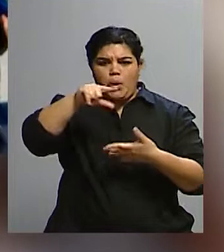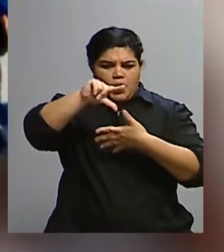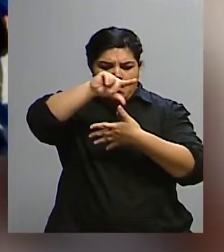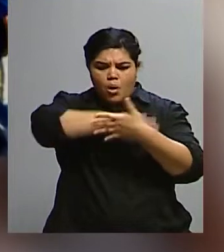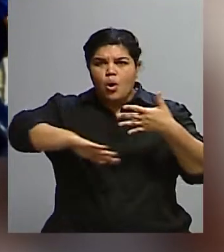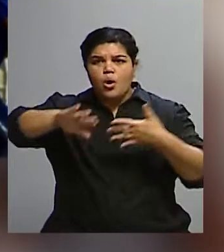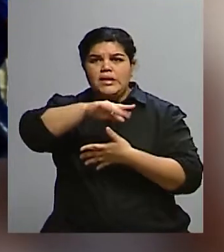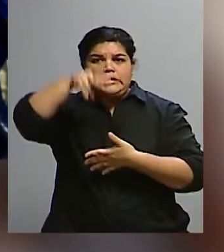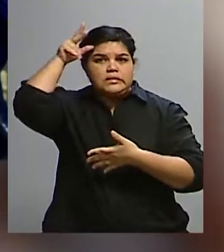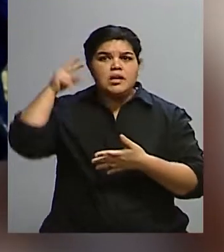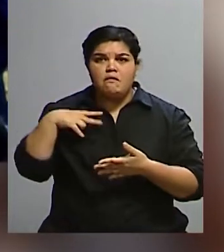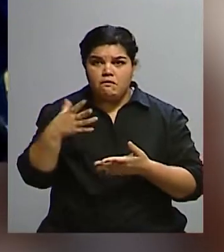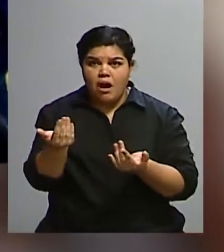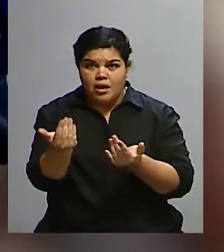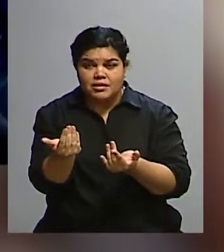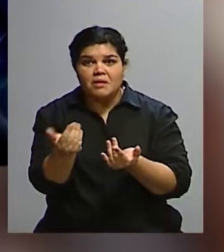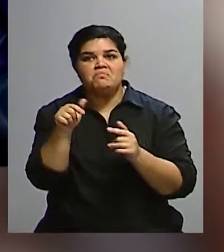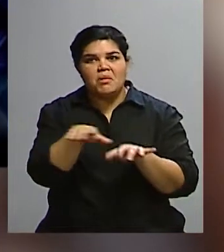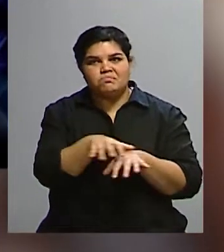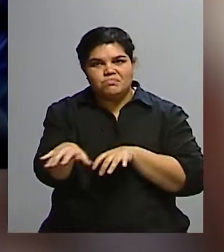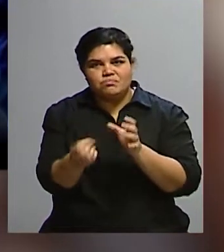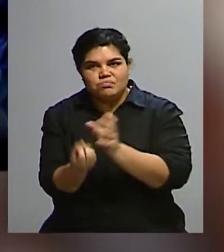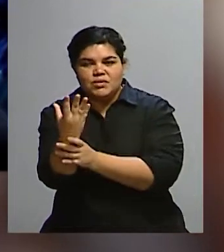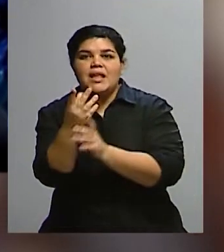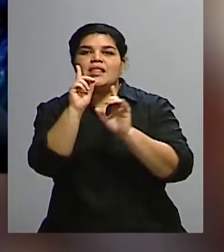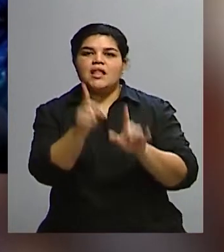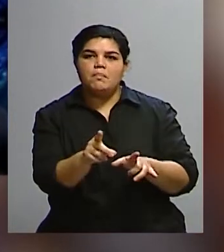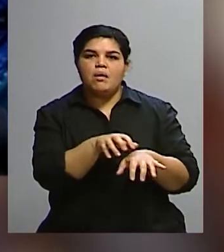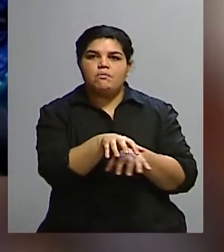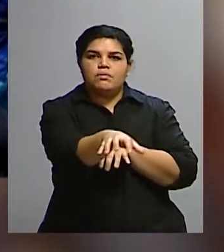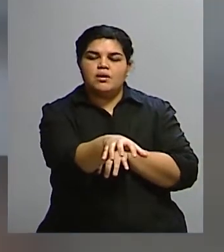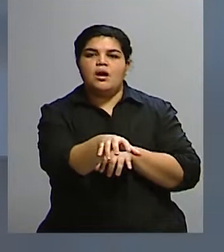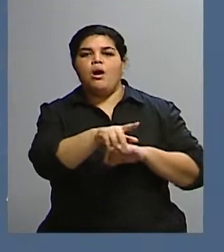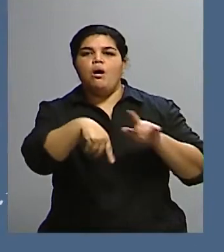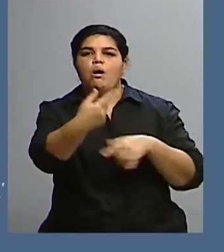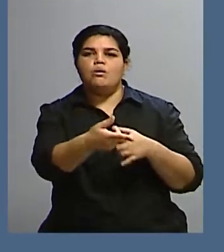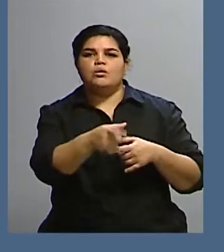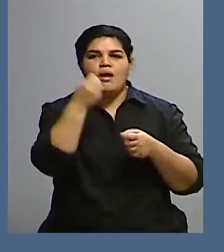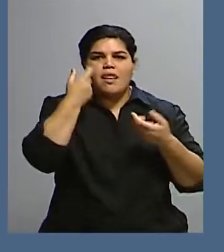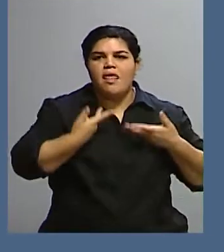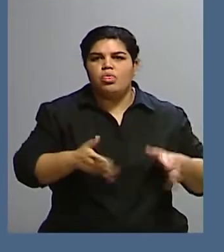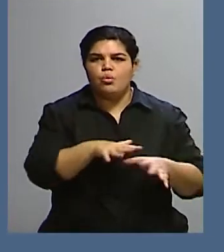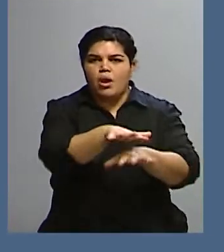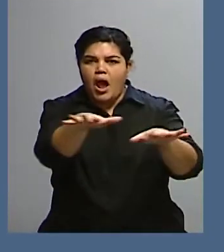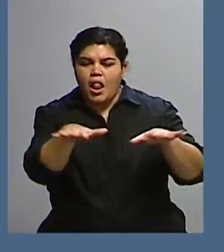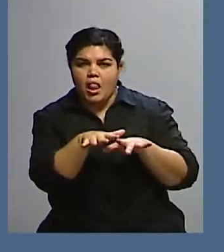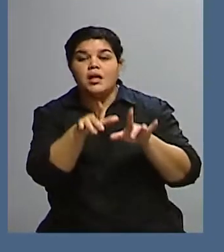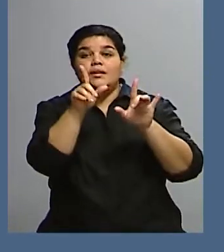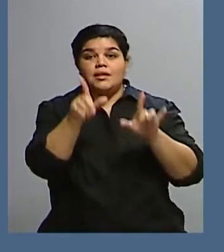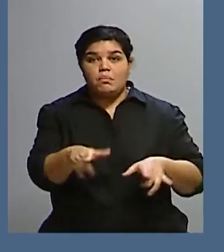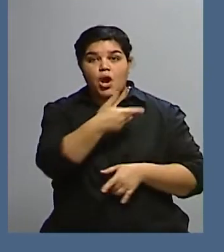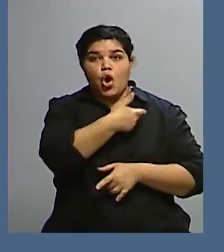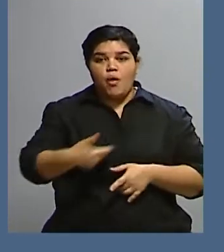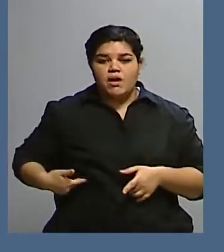una mayor descentralización con un Estado regional más fuerte y con una